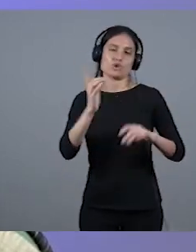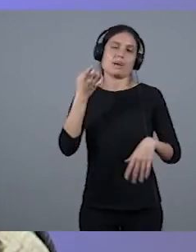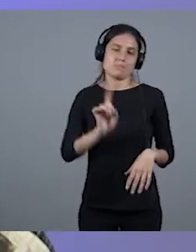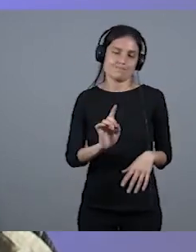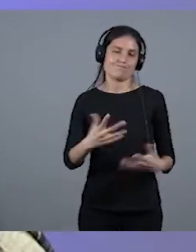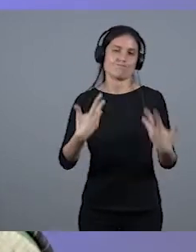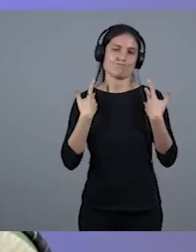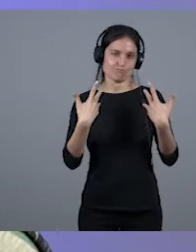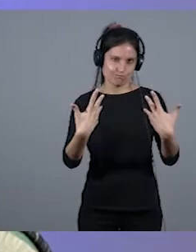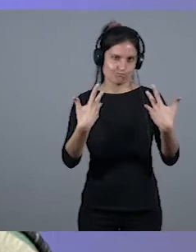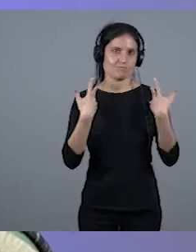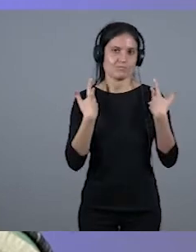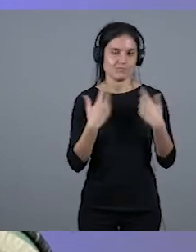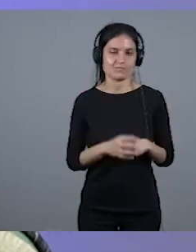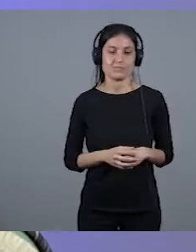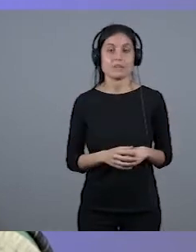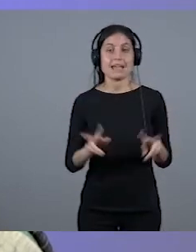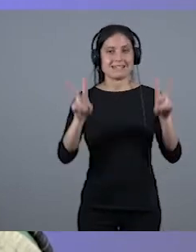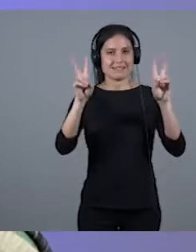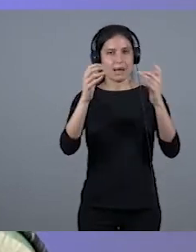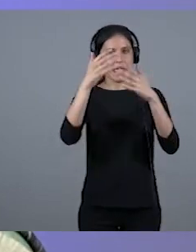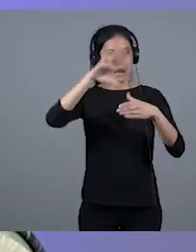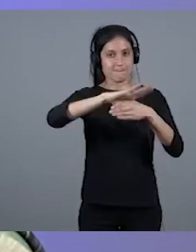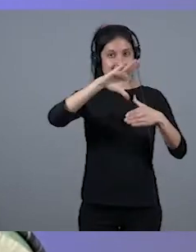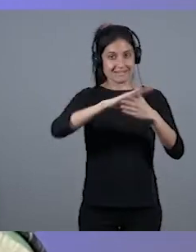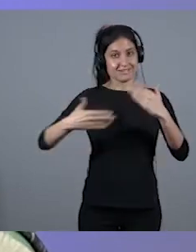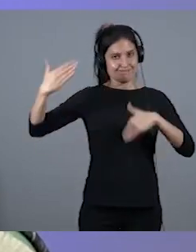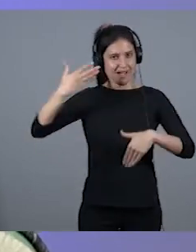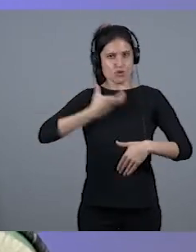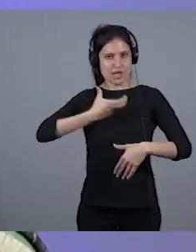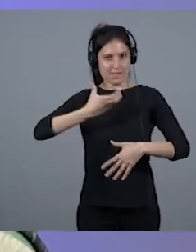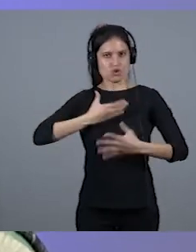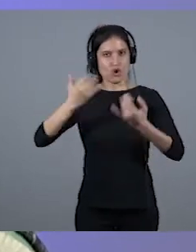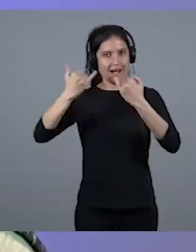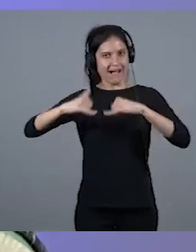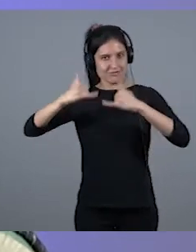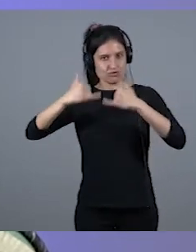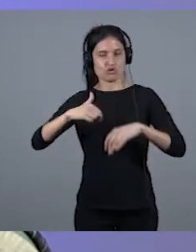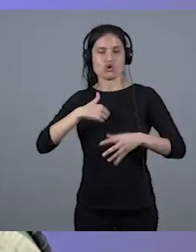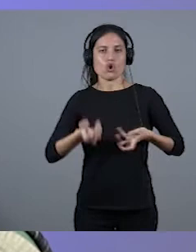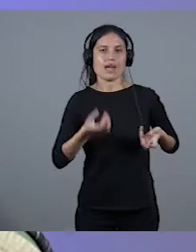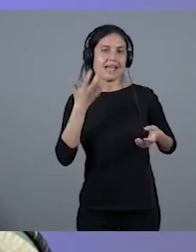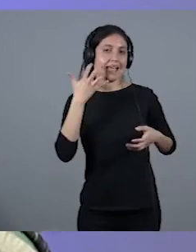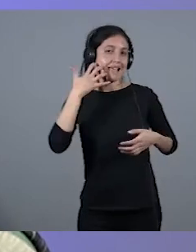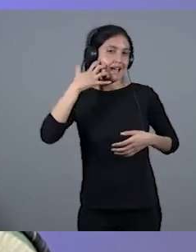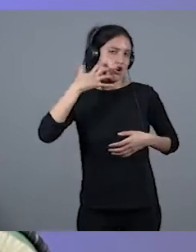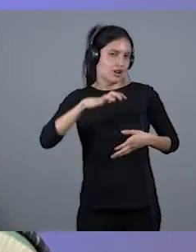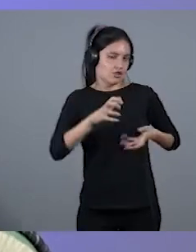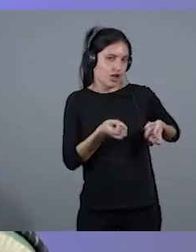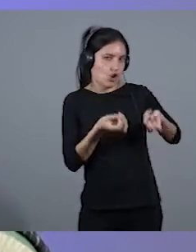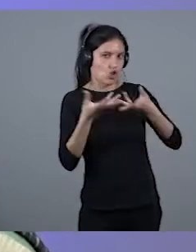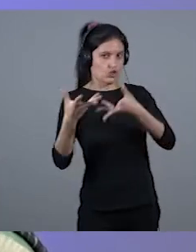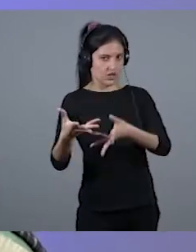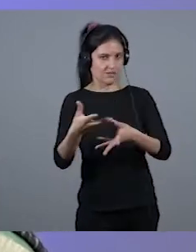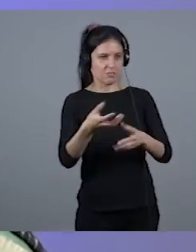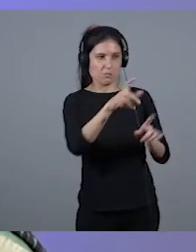Y en el acto del martes en el ayuntamiento yo conté una cosa que muy poca gente sabe, ¿no? Y es que a mí estuvieron a punto